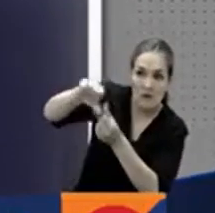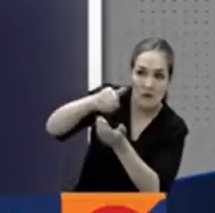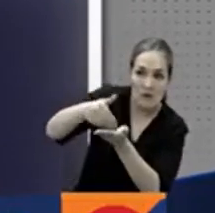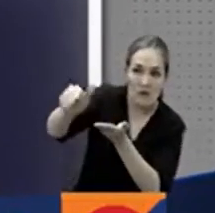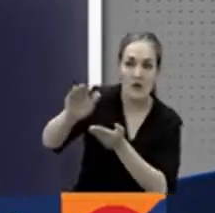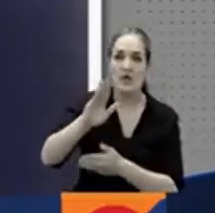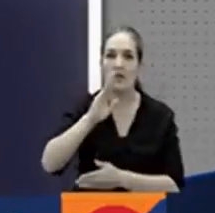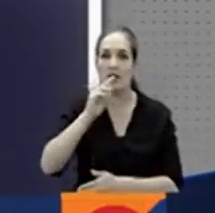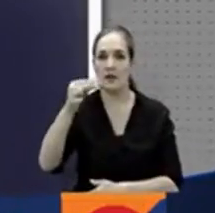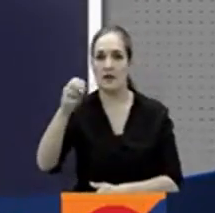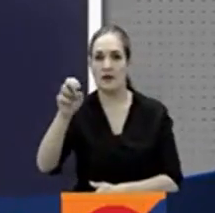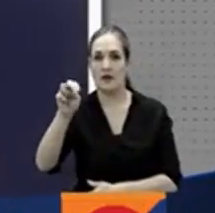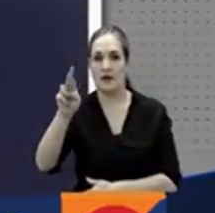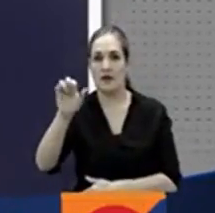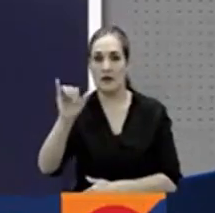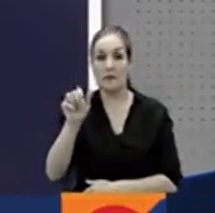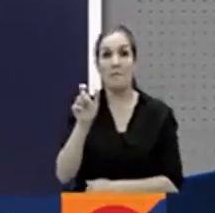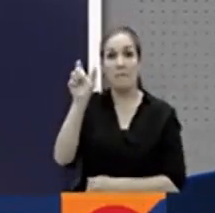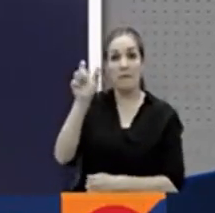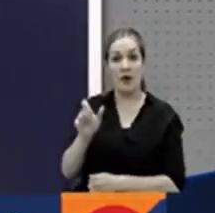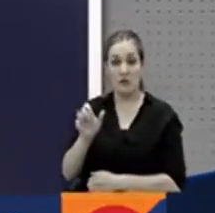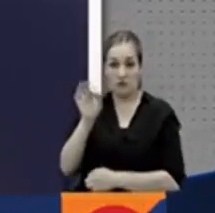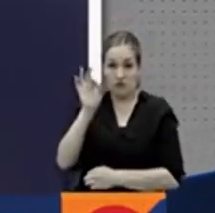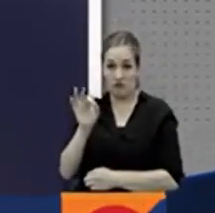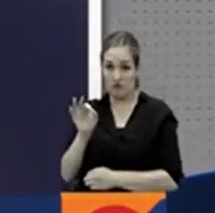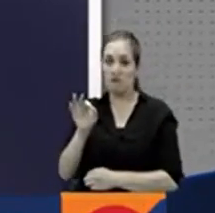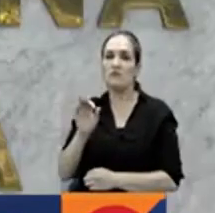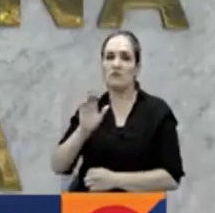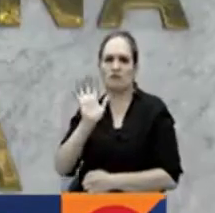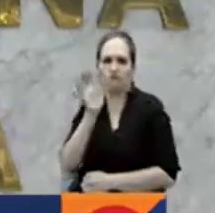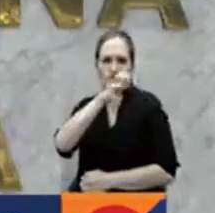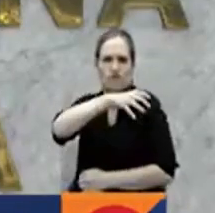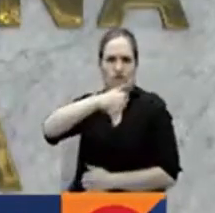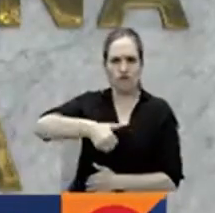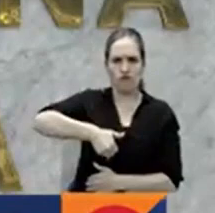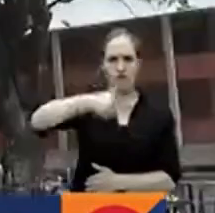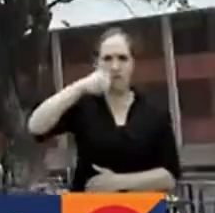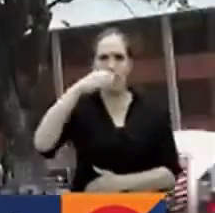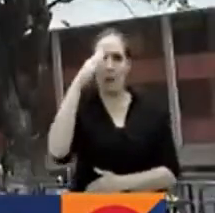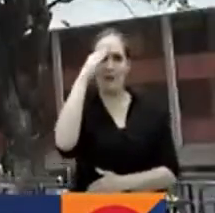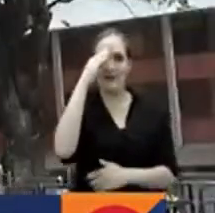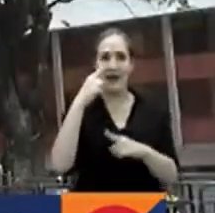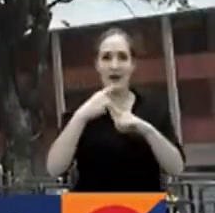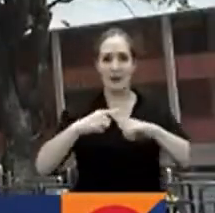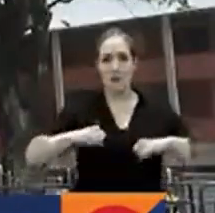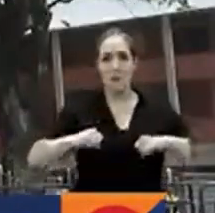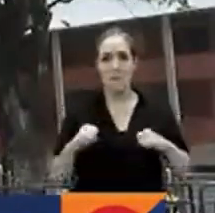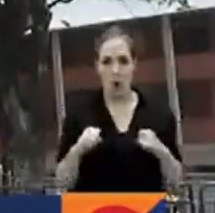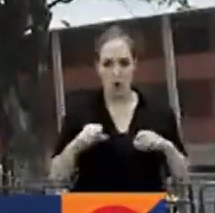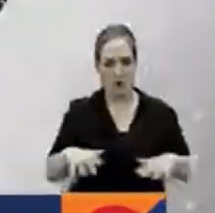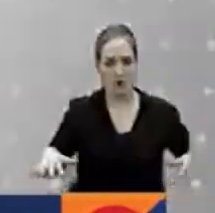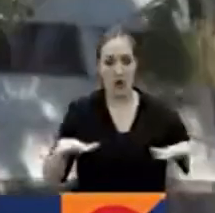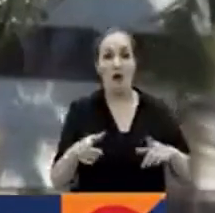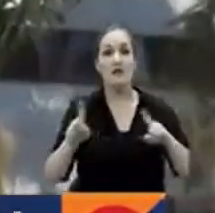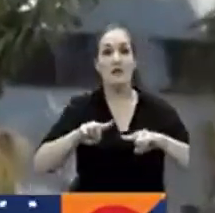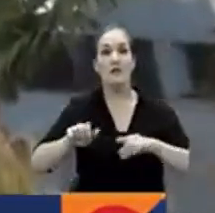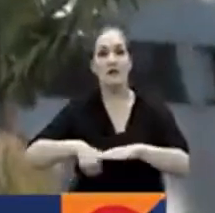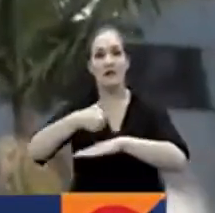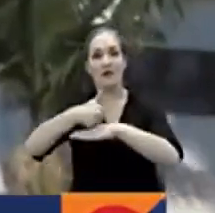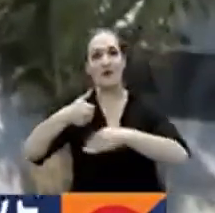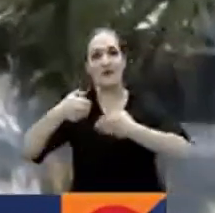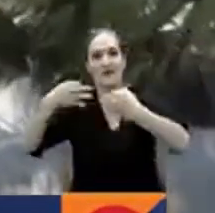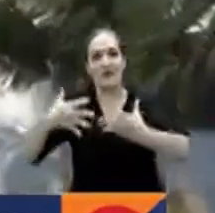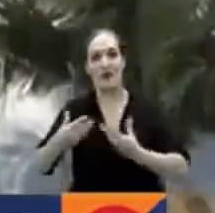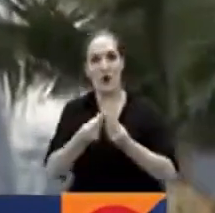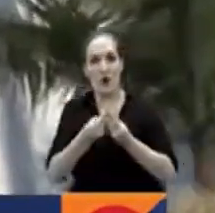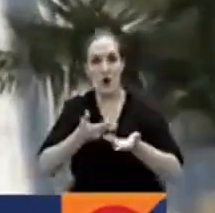dirección general un oficial de la Reserva. El general Salamanca fue director de la Metropolitana y de Seguridad y Convivencia. Es